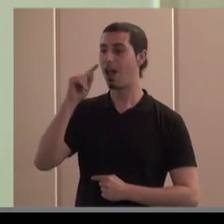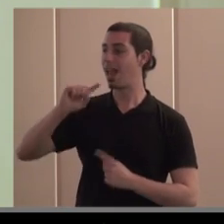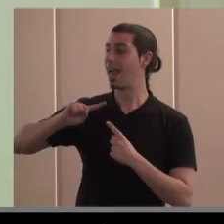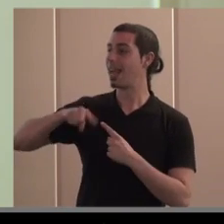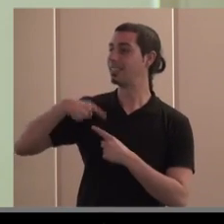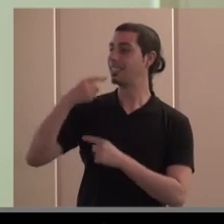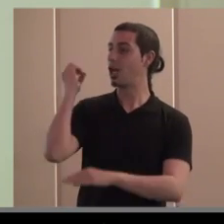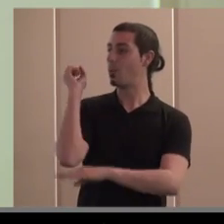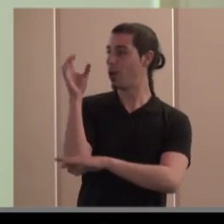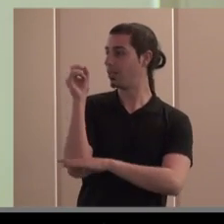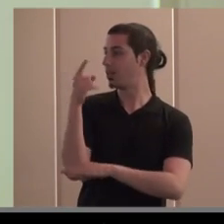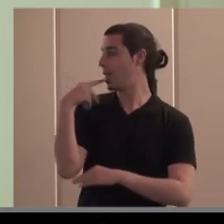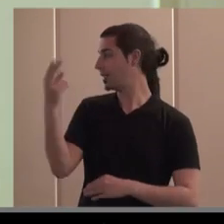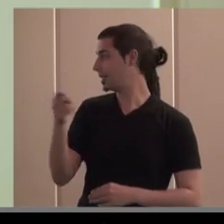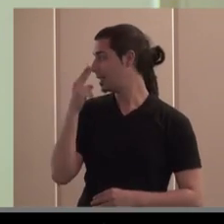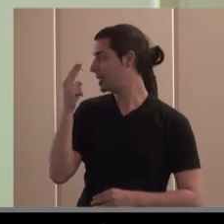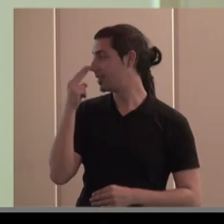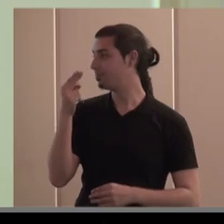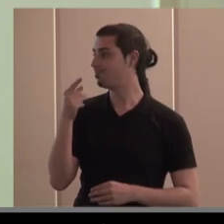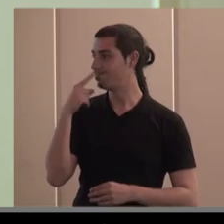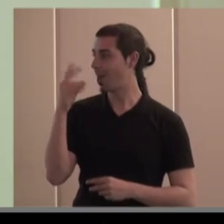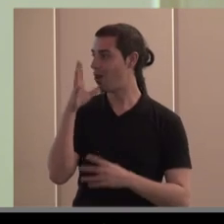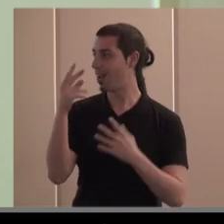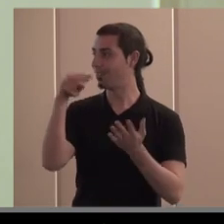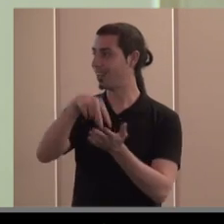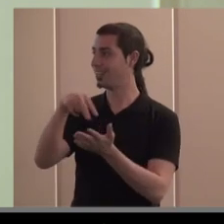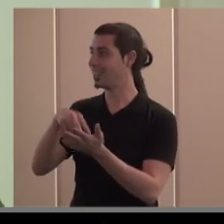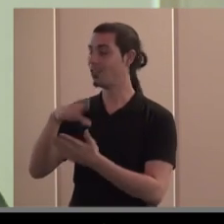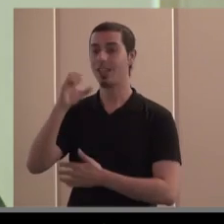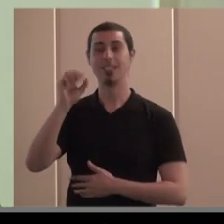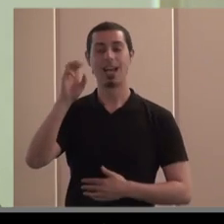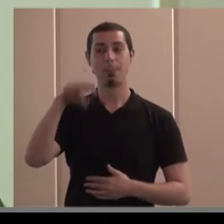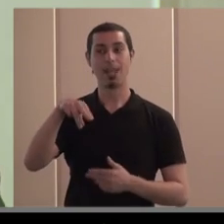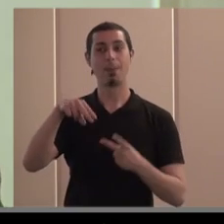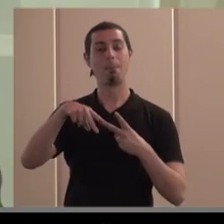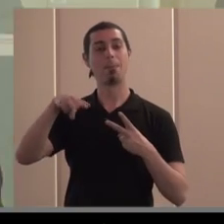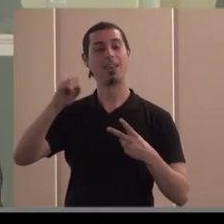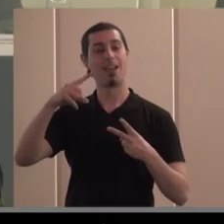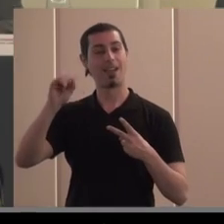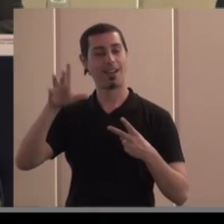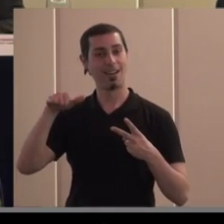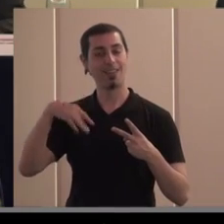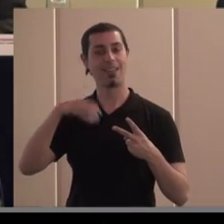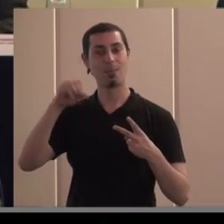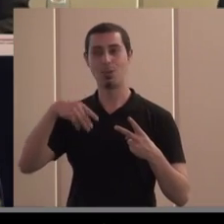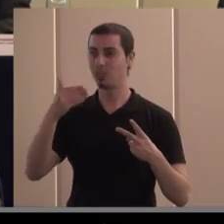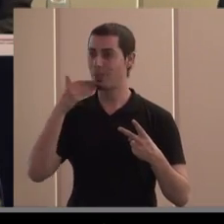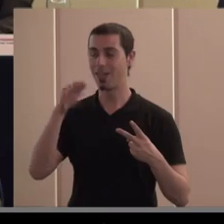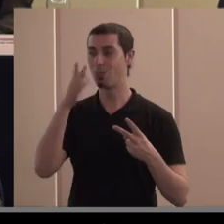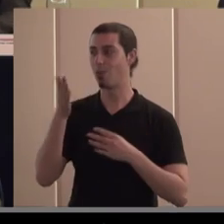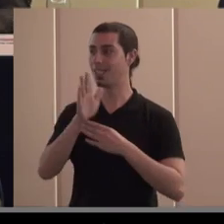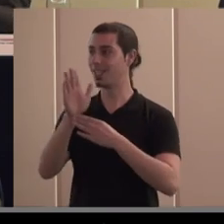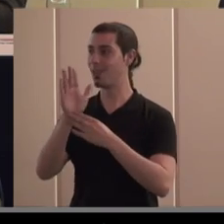que también va a ser apasionante con lo cual Carmen Miguel Ángel Emilio muchísimas gracias por vuestras presentaciones